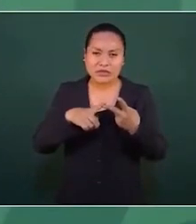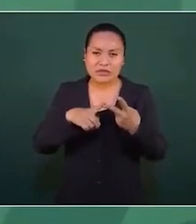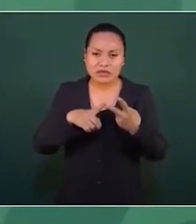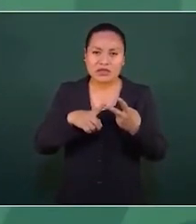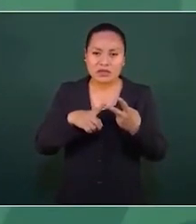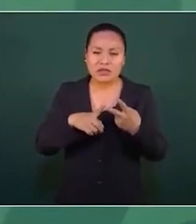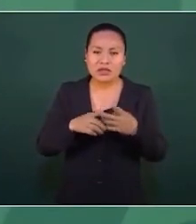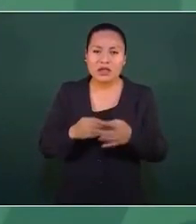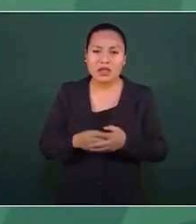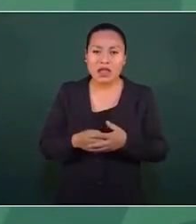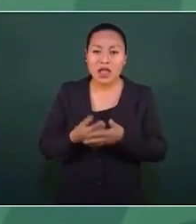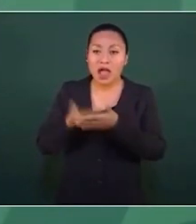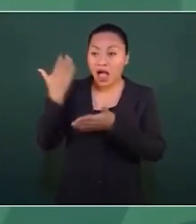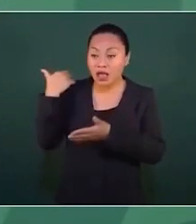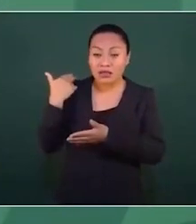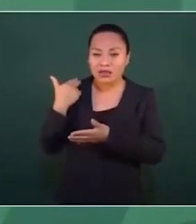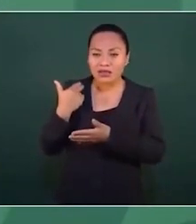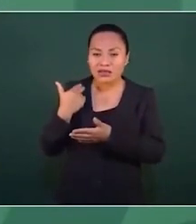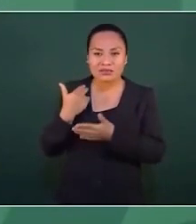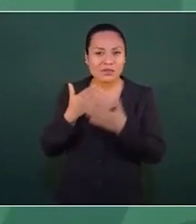antes no habían.